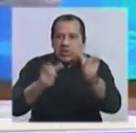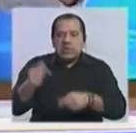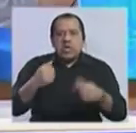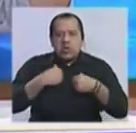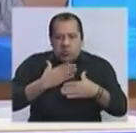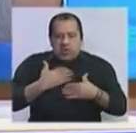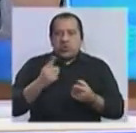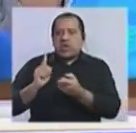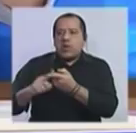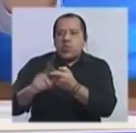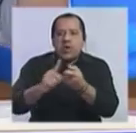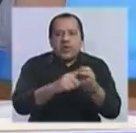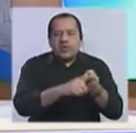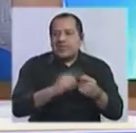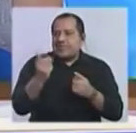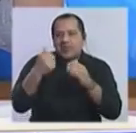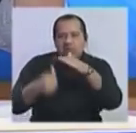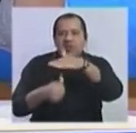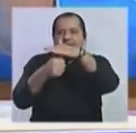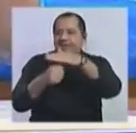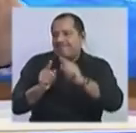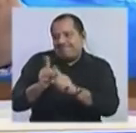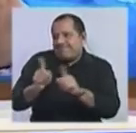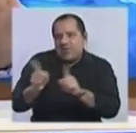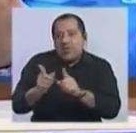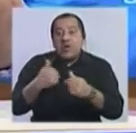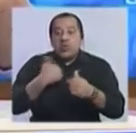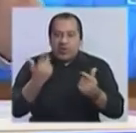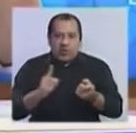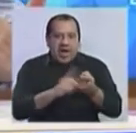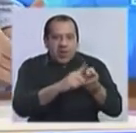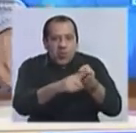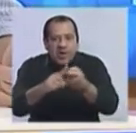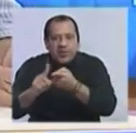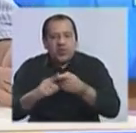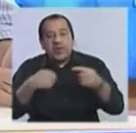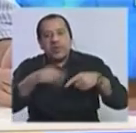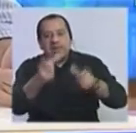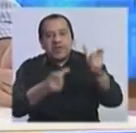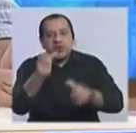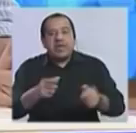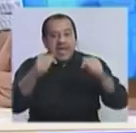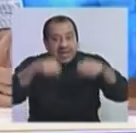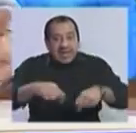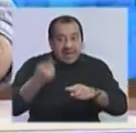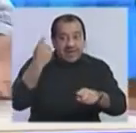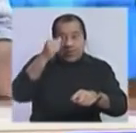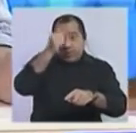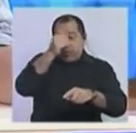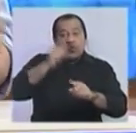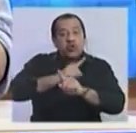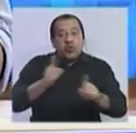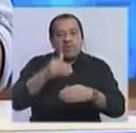no van a ser con los líderes de la oposición, nuestra alianza es con la gente que hoy no votó al Frente Amplio, pero que